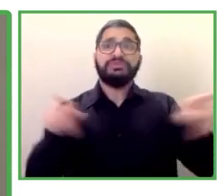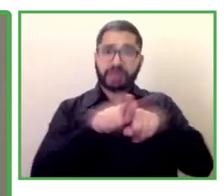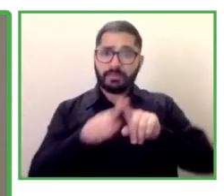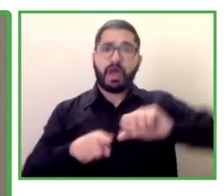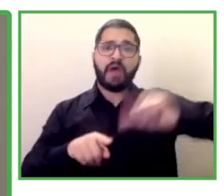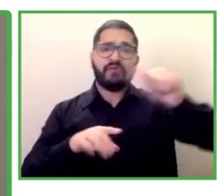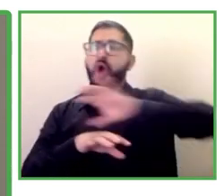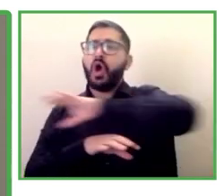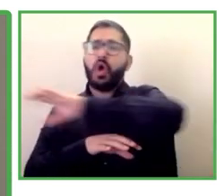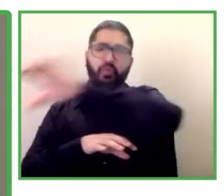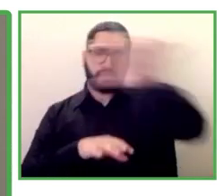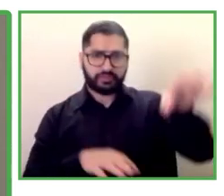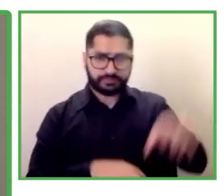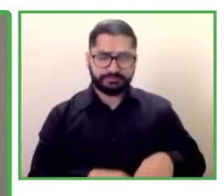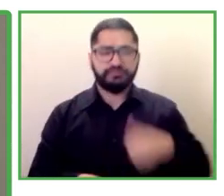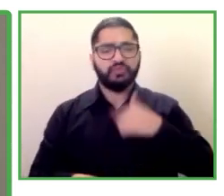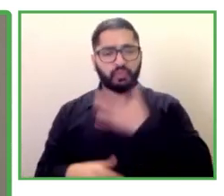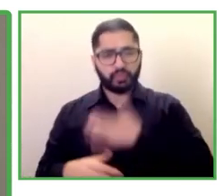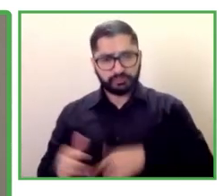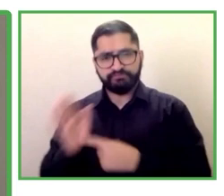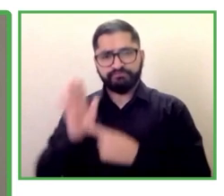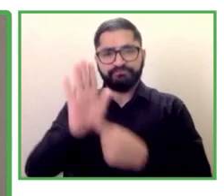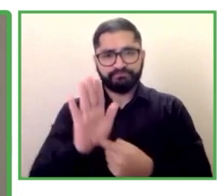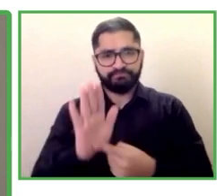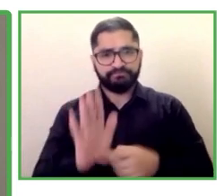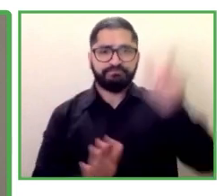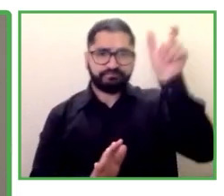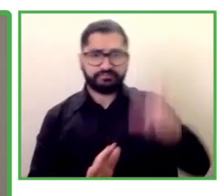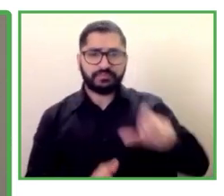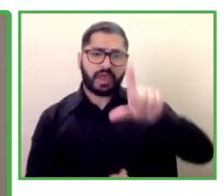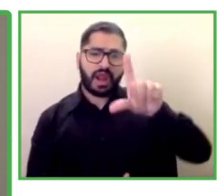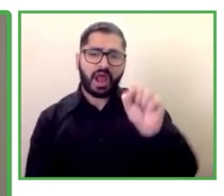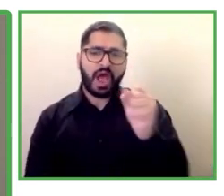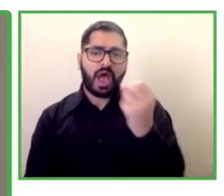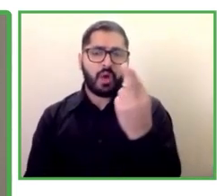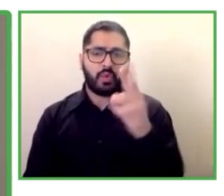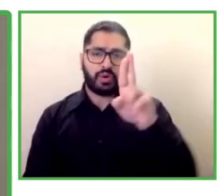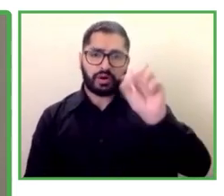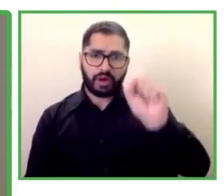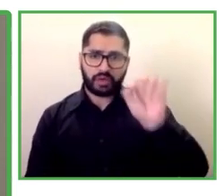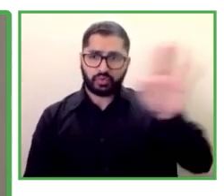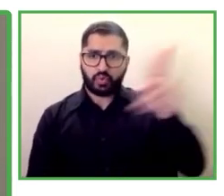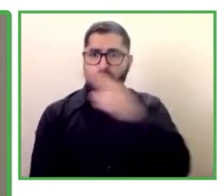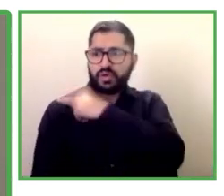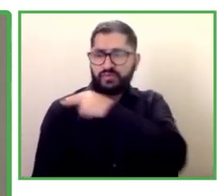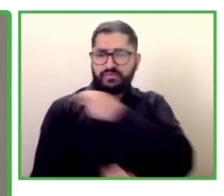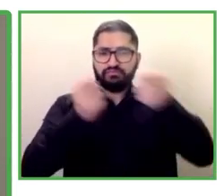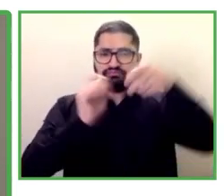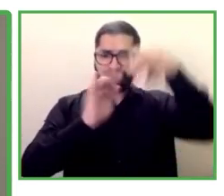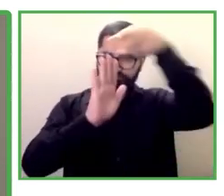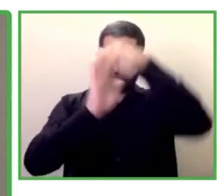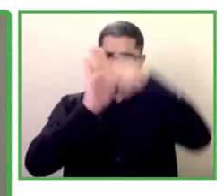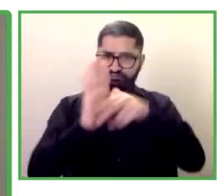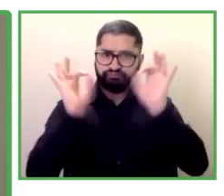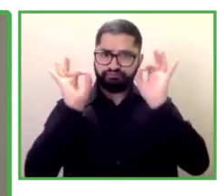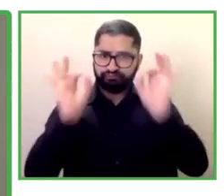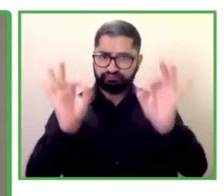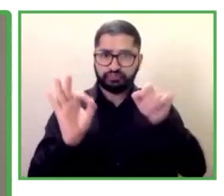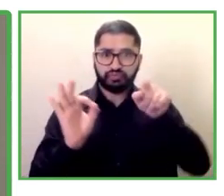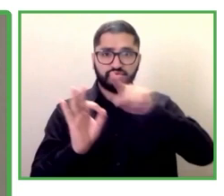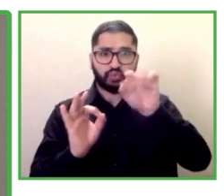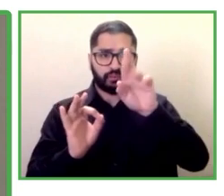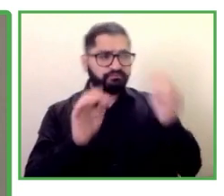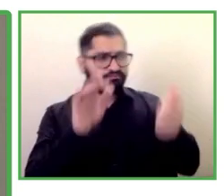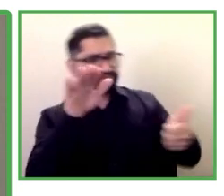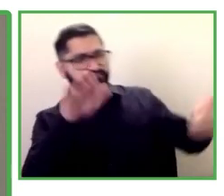a Laura Diego que ella es jefa del área de normativa de la Subdirección General de Coordinación y Ordenación dentro de la Dirección